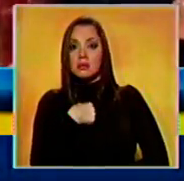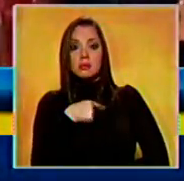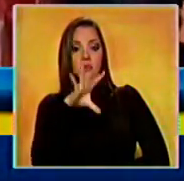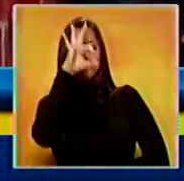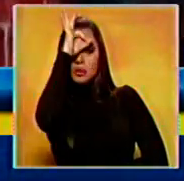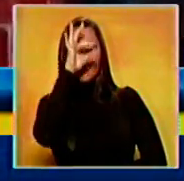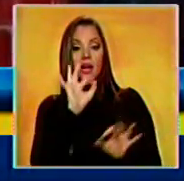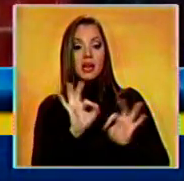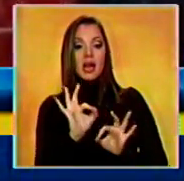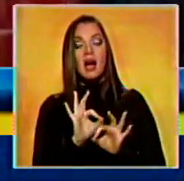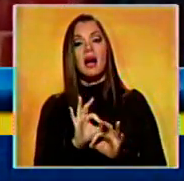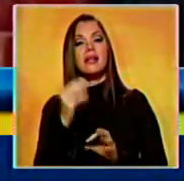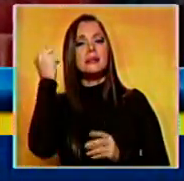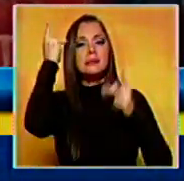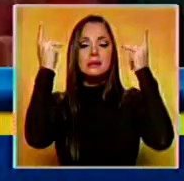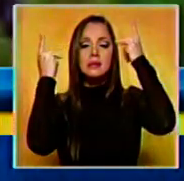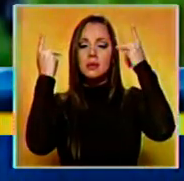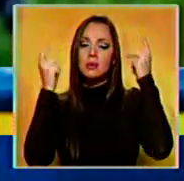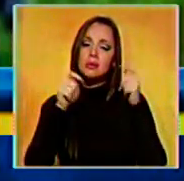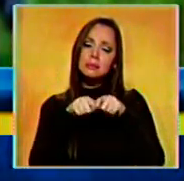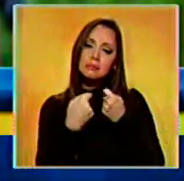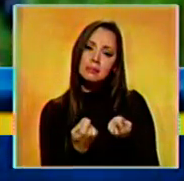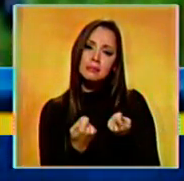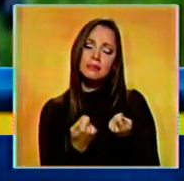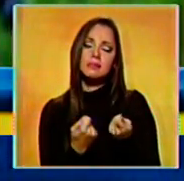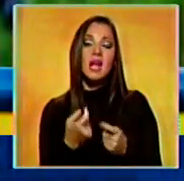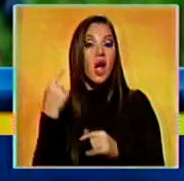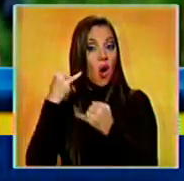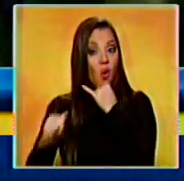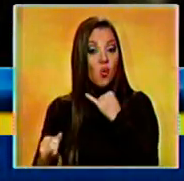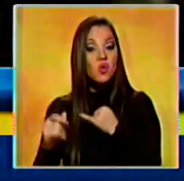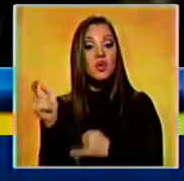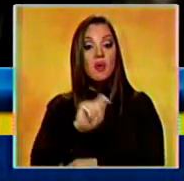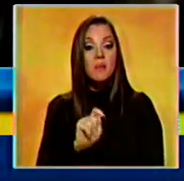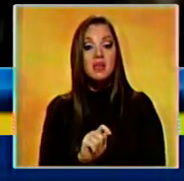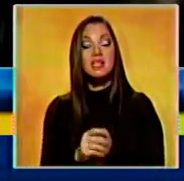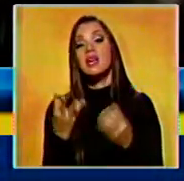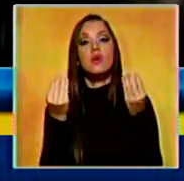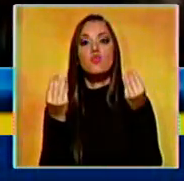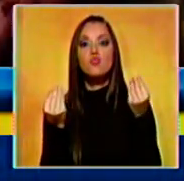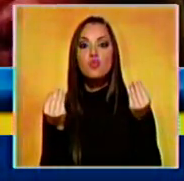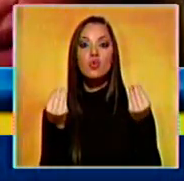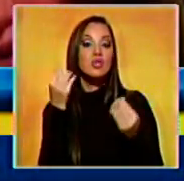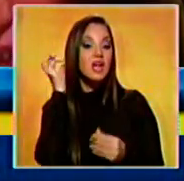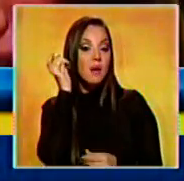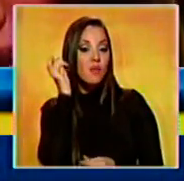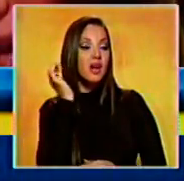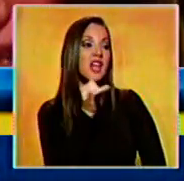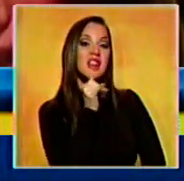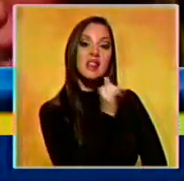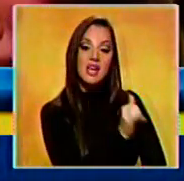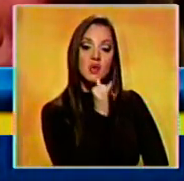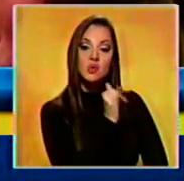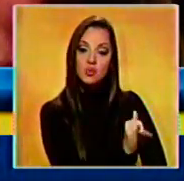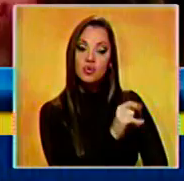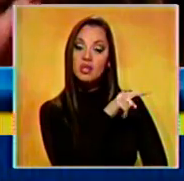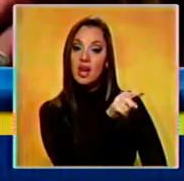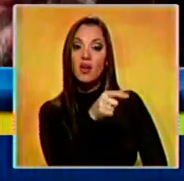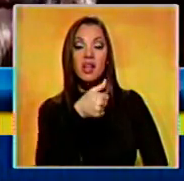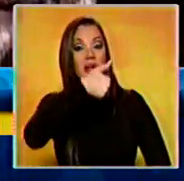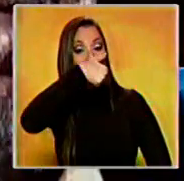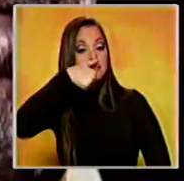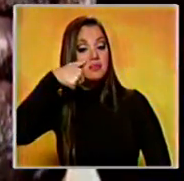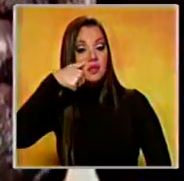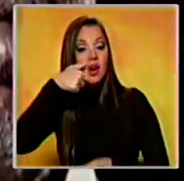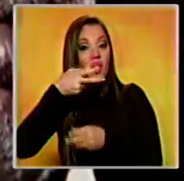que le generó daños psicológicos. En los últimos meses, más de una decena de mujeres denunciaron a Cosby de haberlas drogado